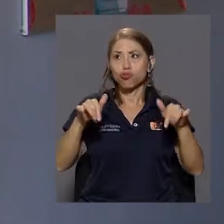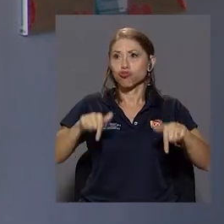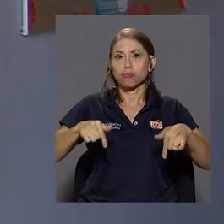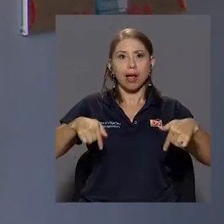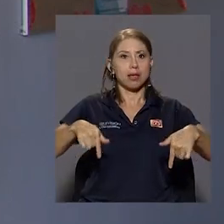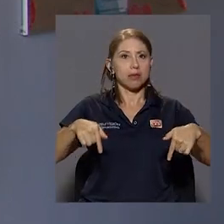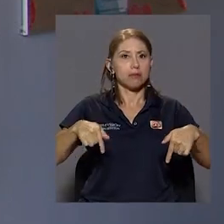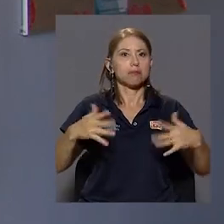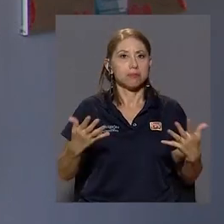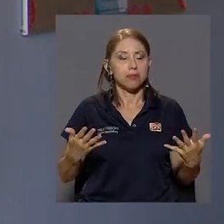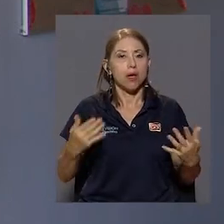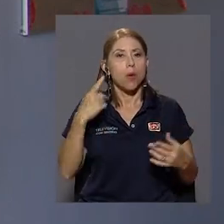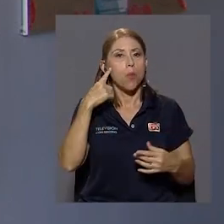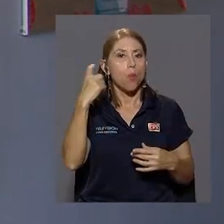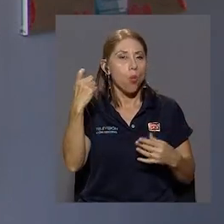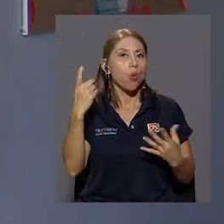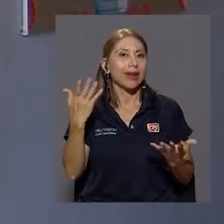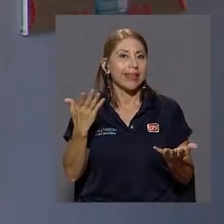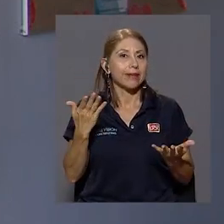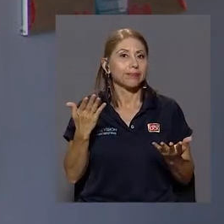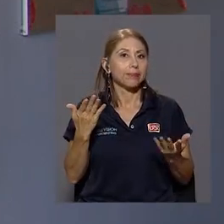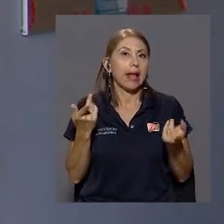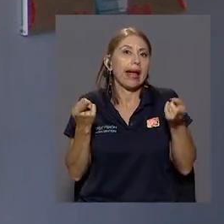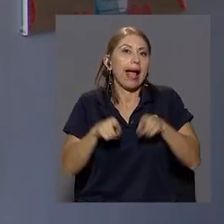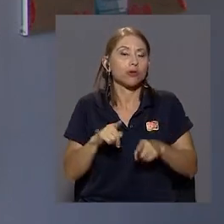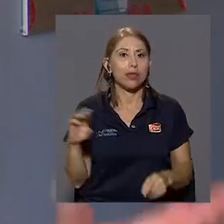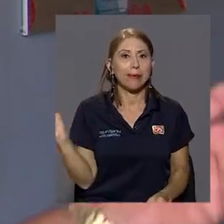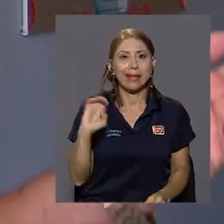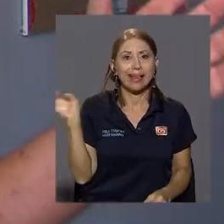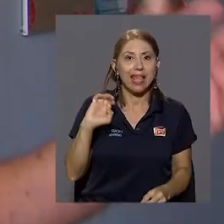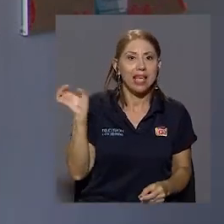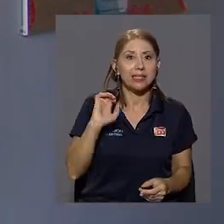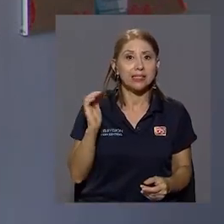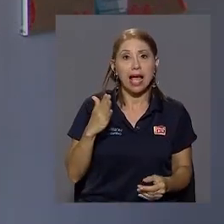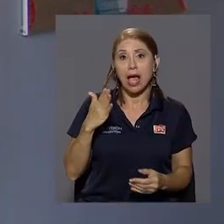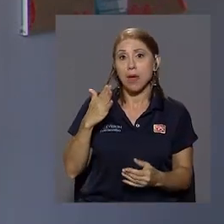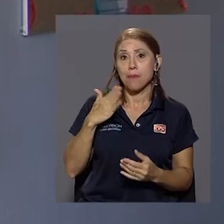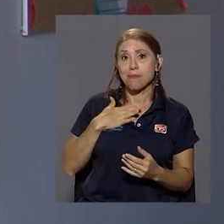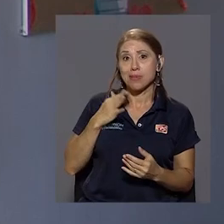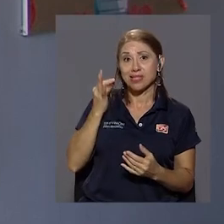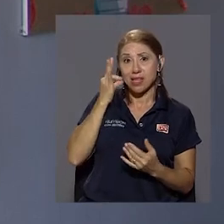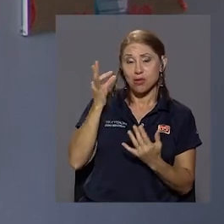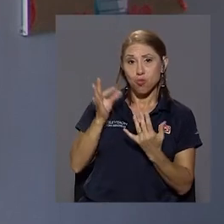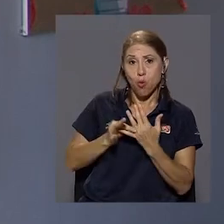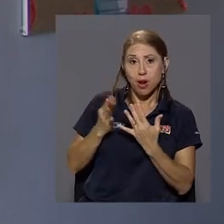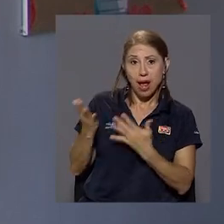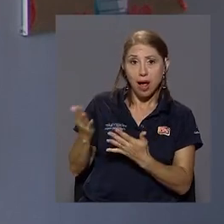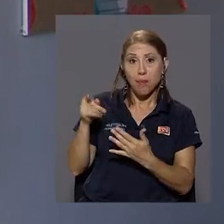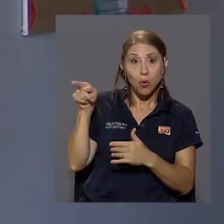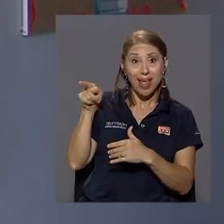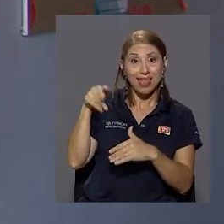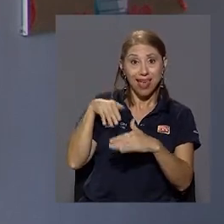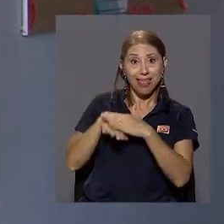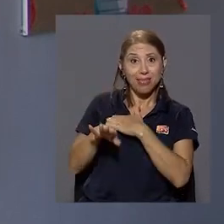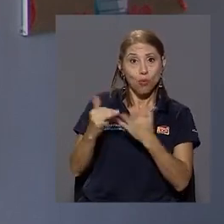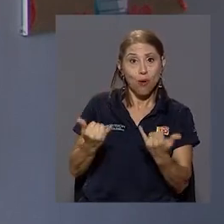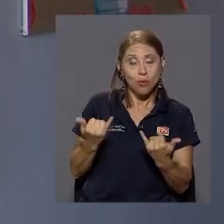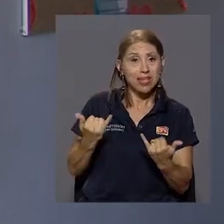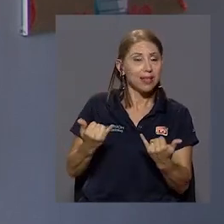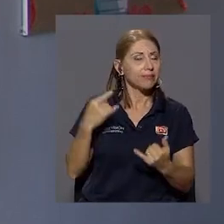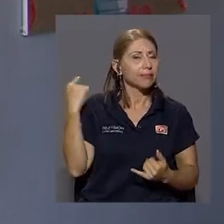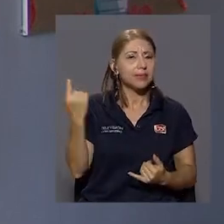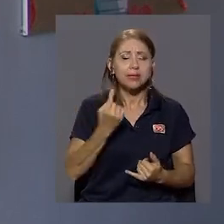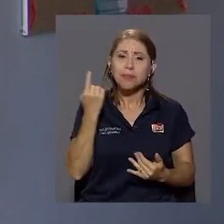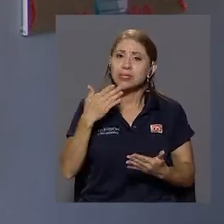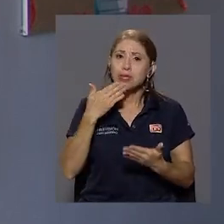porque inclusive en el caso de emergencias vengo a mi señora por aquí adentro ahorita y siempre